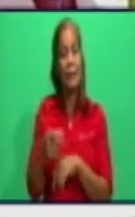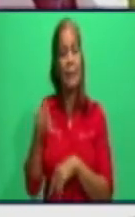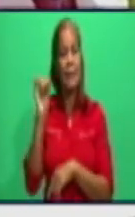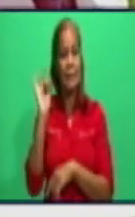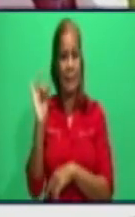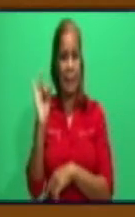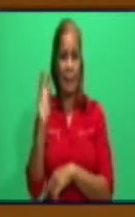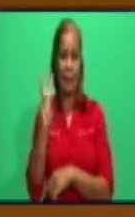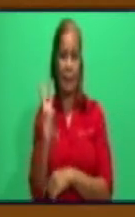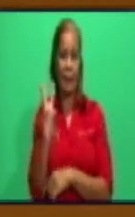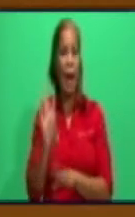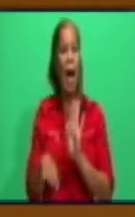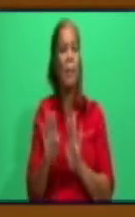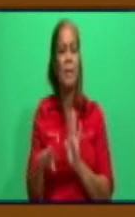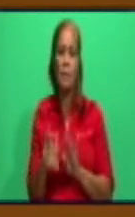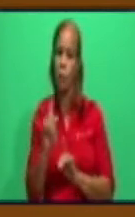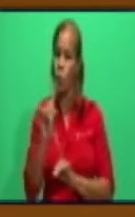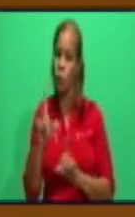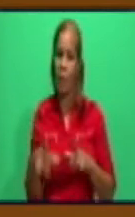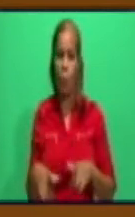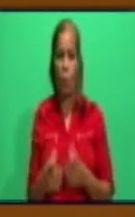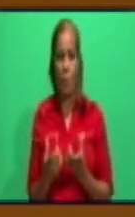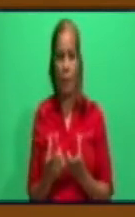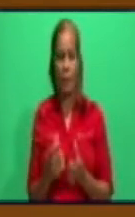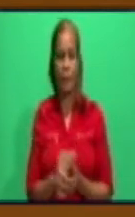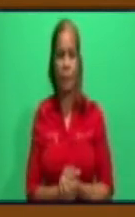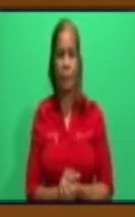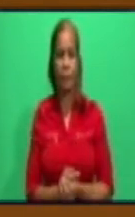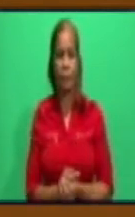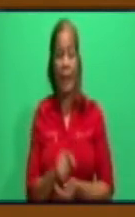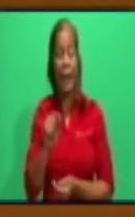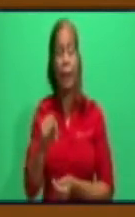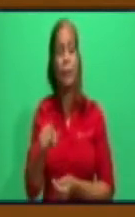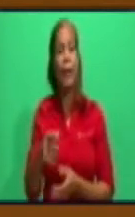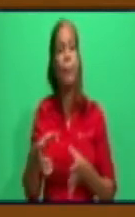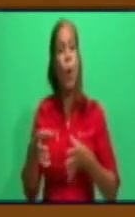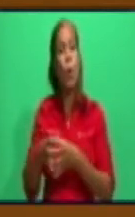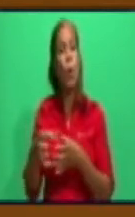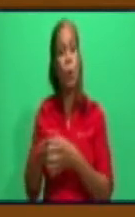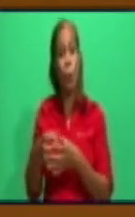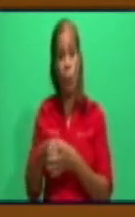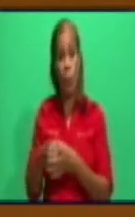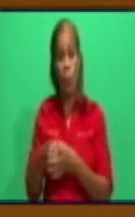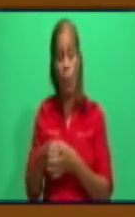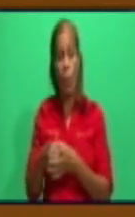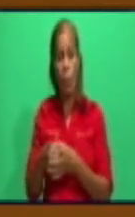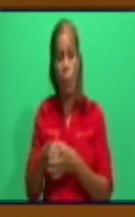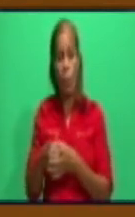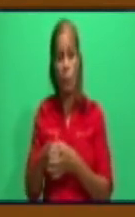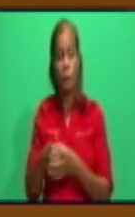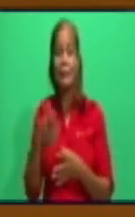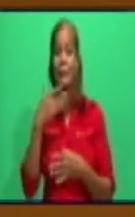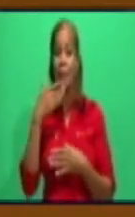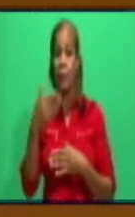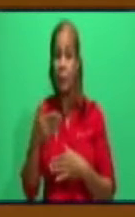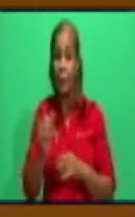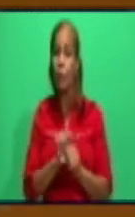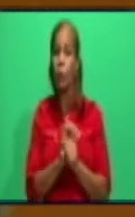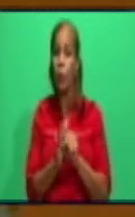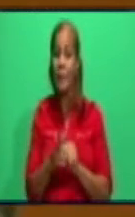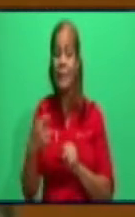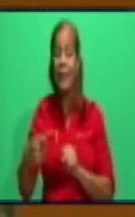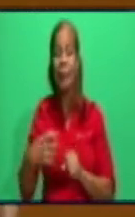Ahí tenemos los grupos de enfrentamiento que juegan, Junel, con esto, un papel fundamental. Los grupos de enfrentamiento tienen que llevar un control